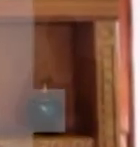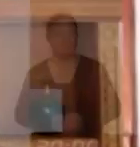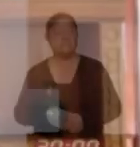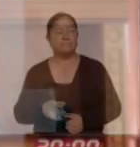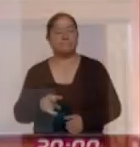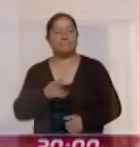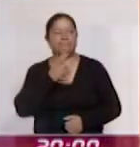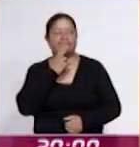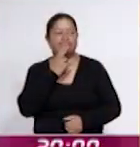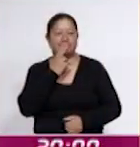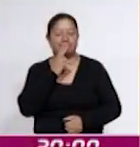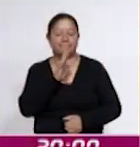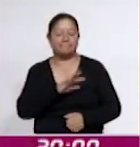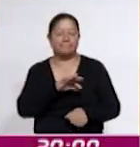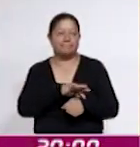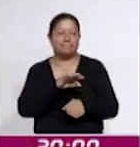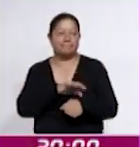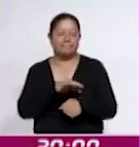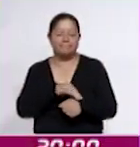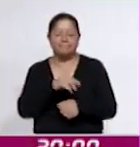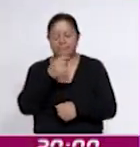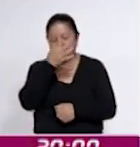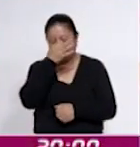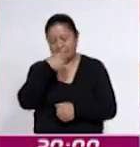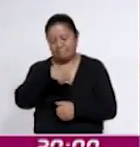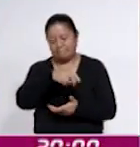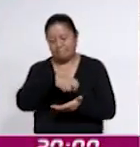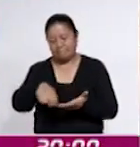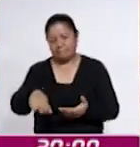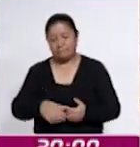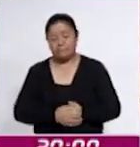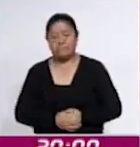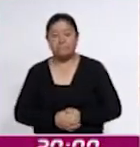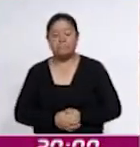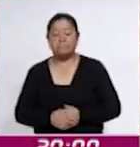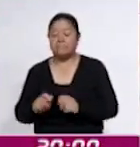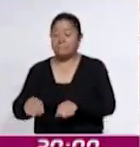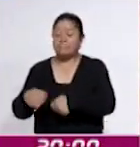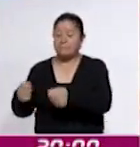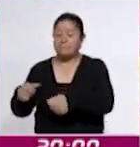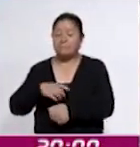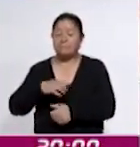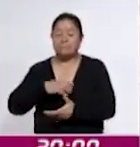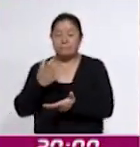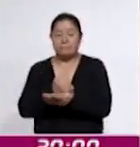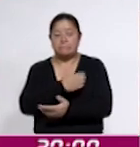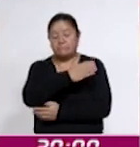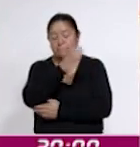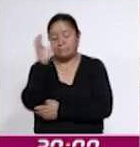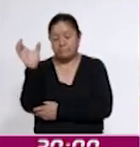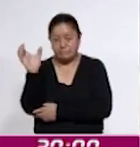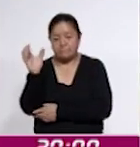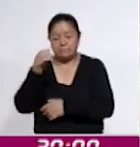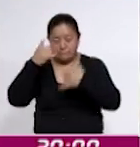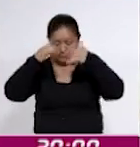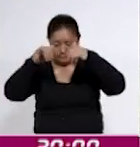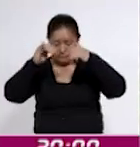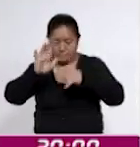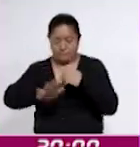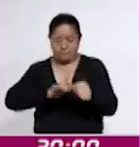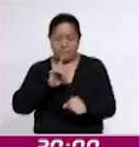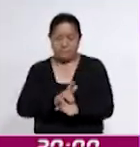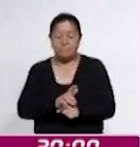funcionamiento del equipo médico de reciente adquisición. Entregan presea a los méritos a la Agricultura, Ganadería y Desarrollo Rural 2024.